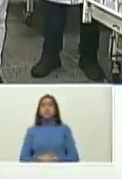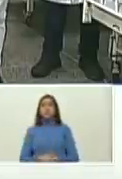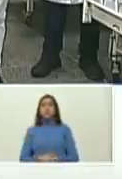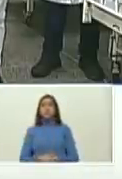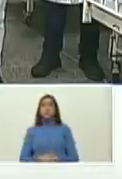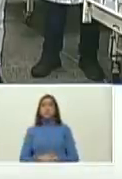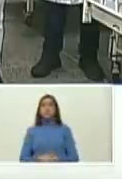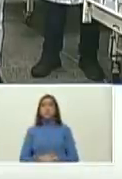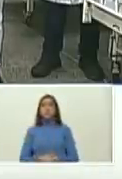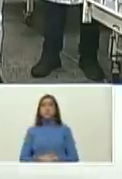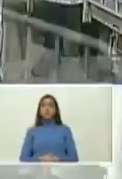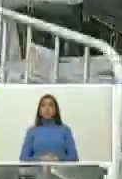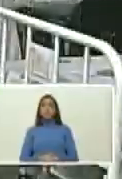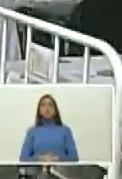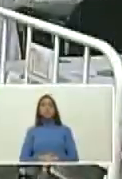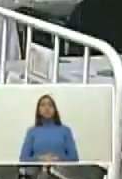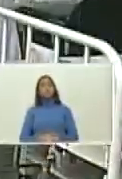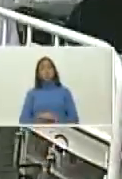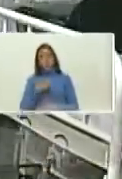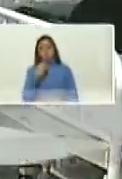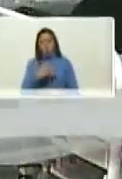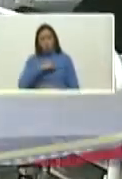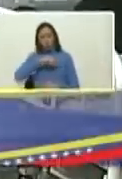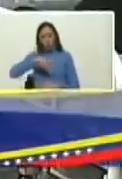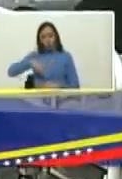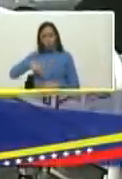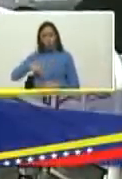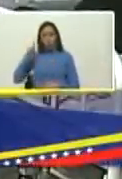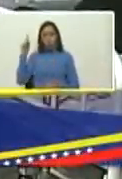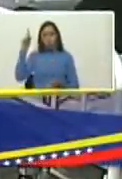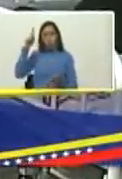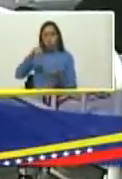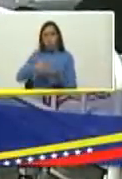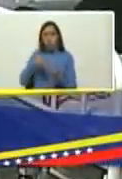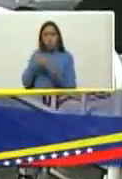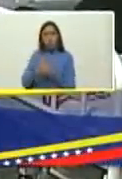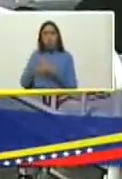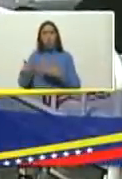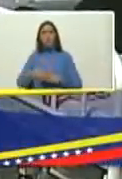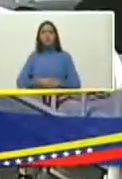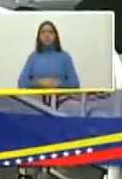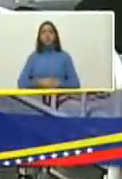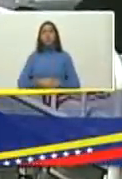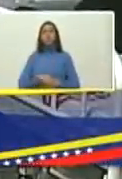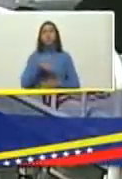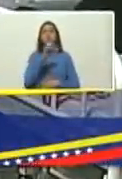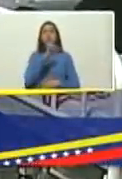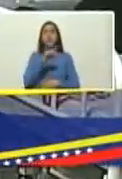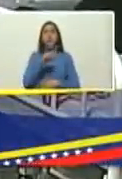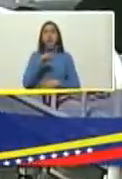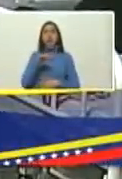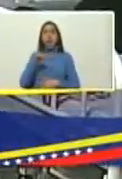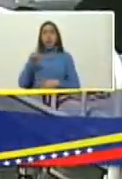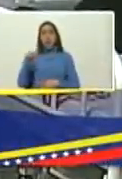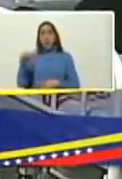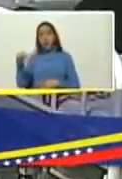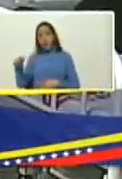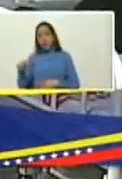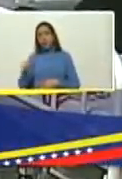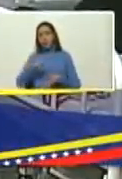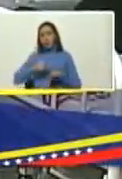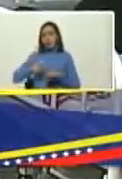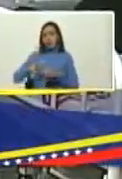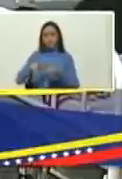sí mi presidente bueno aquí estamos presidente en Pintosalina usted bien lo decía ahorita